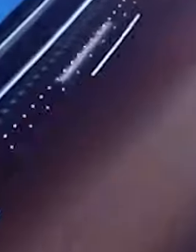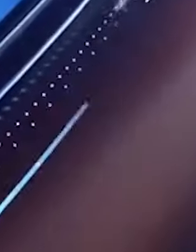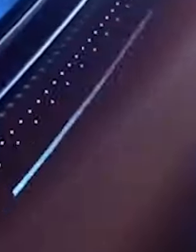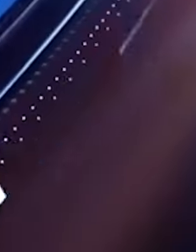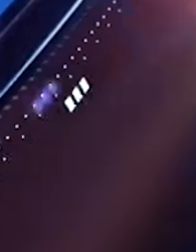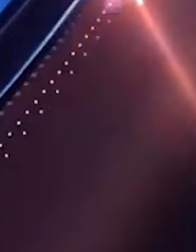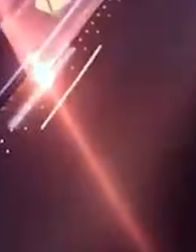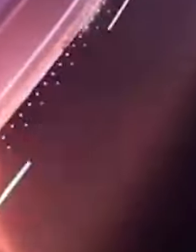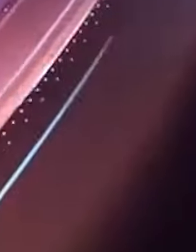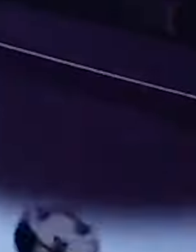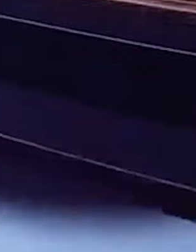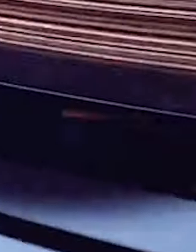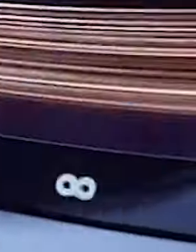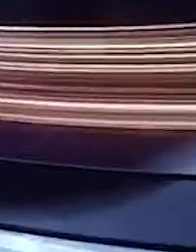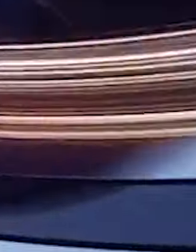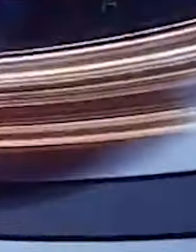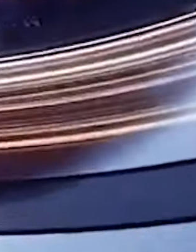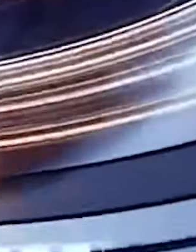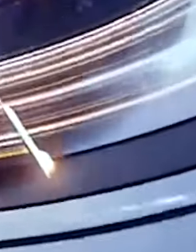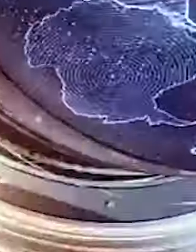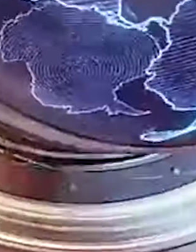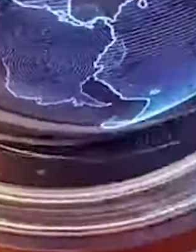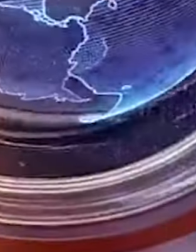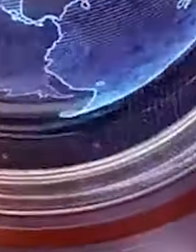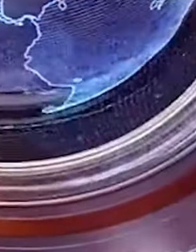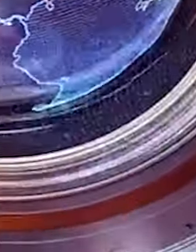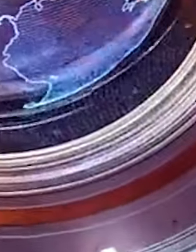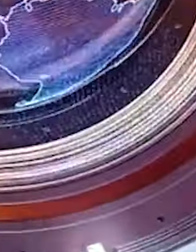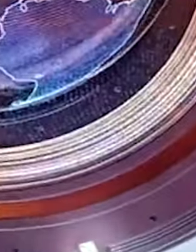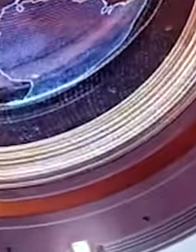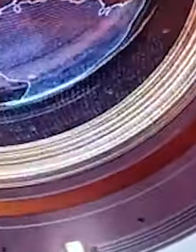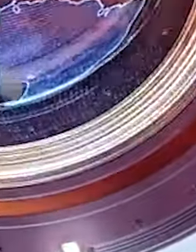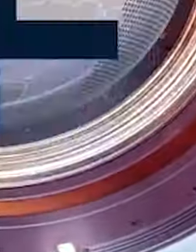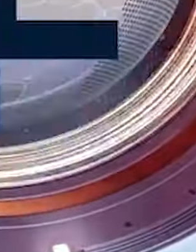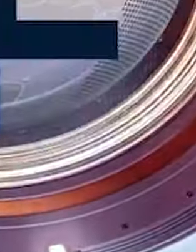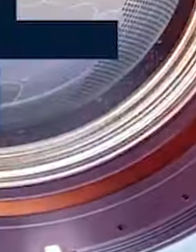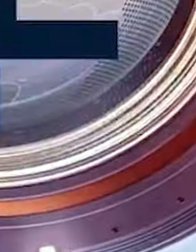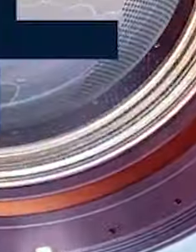No tendrá